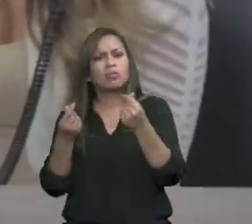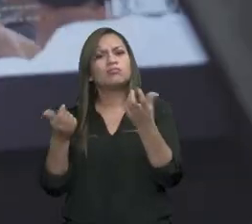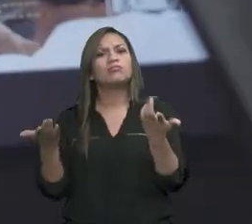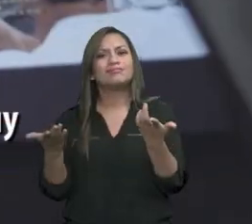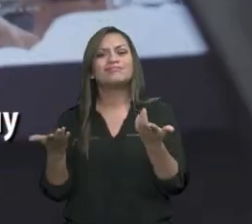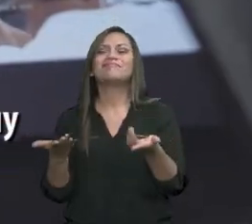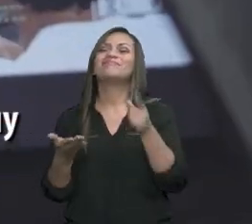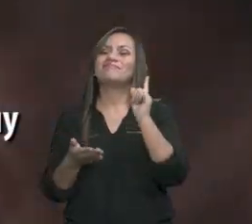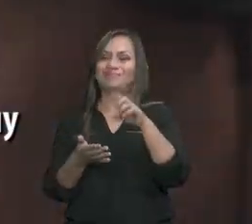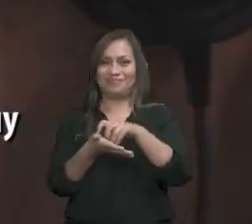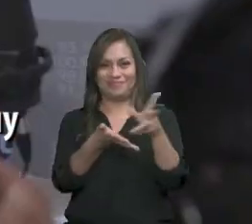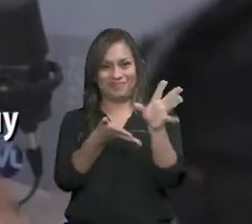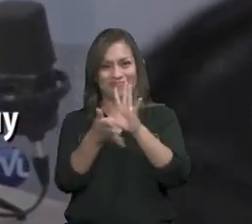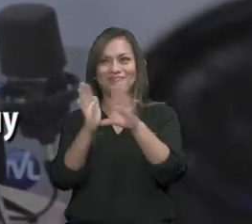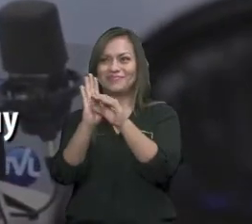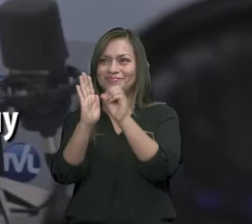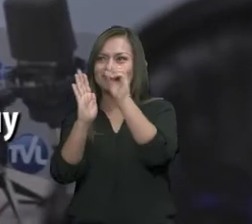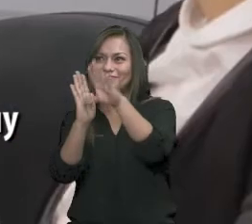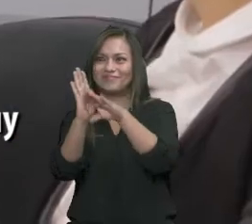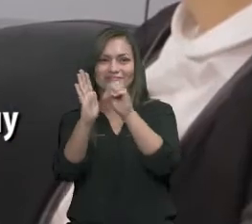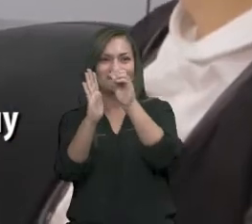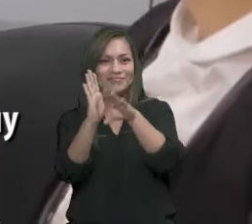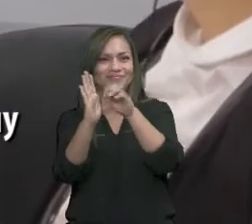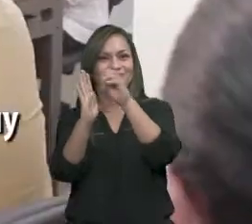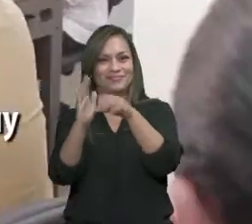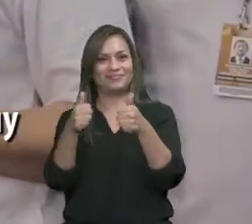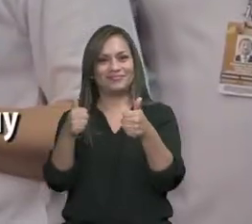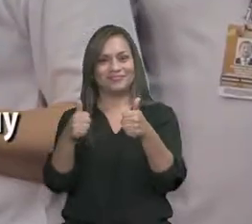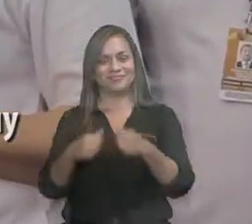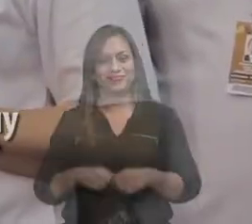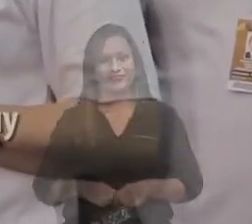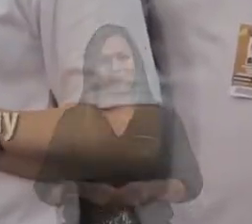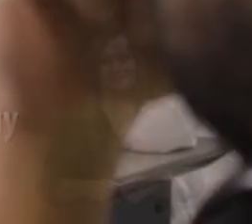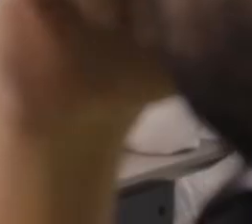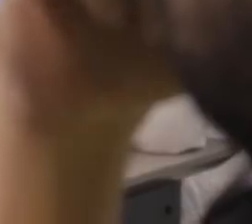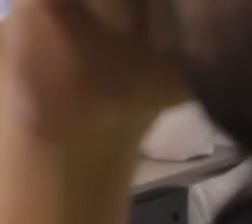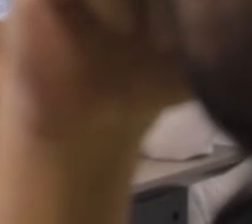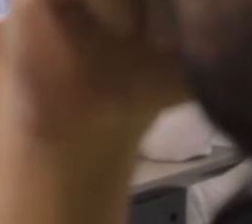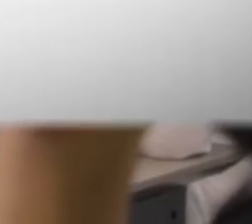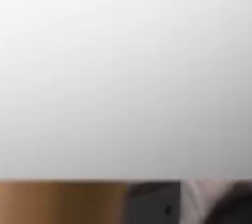recaudados a través de la campaña Ayudatón por la Reconstrucción.